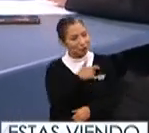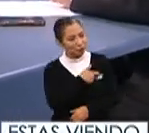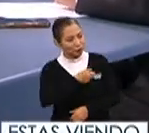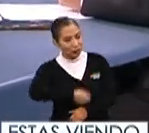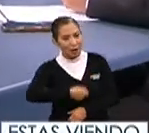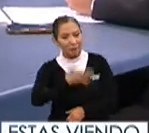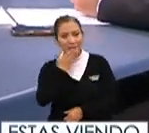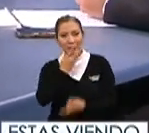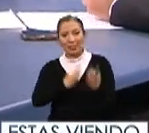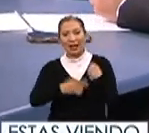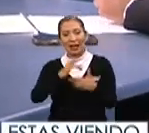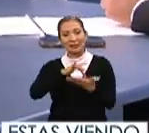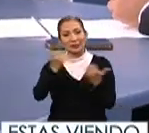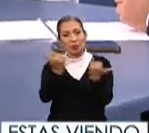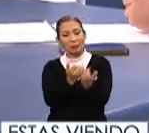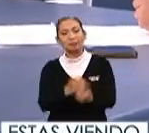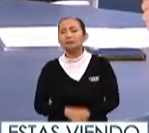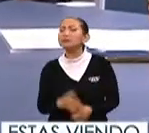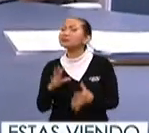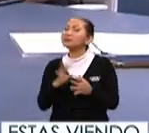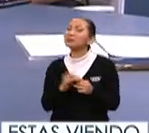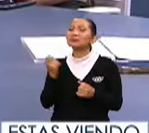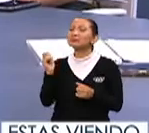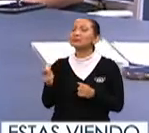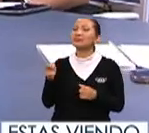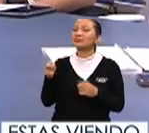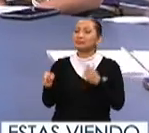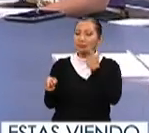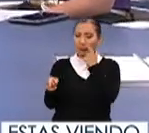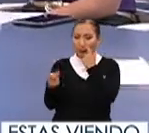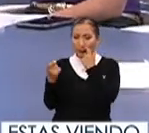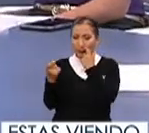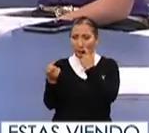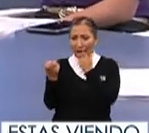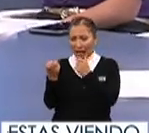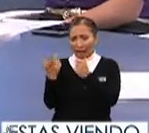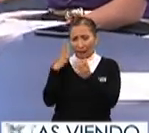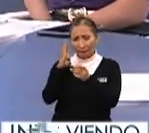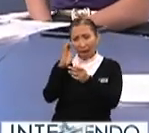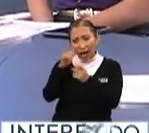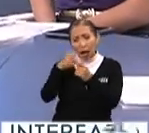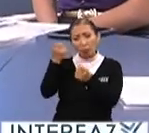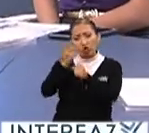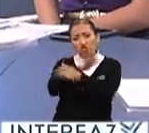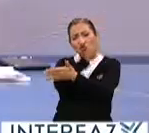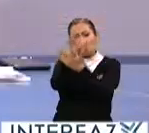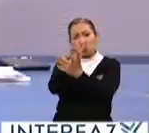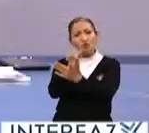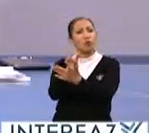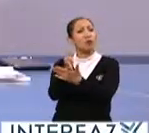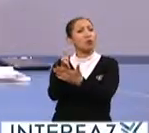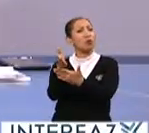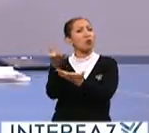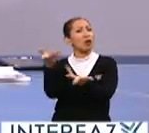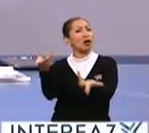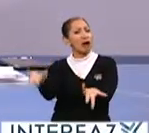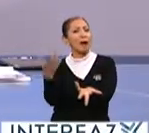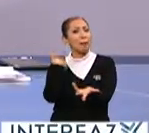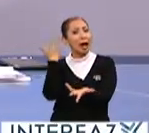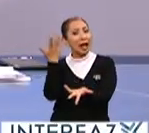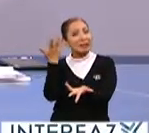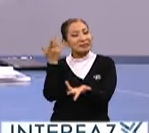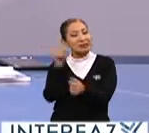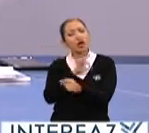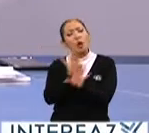placer saludarte bienvenida gracias igualmente cuéntanos de qué se trató esta beca esta oportunidad de la que tuviste pues